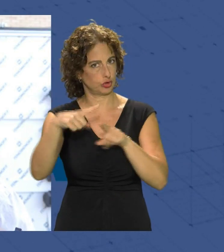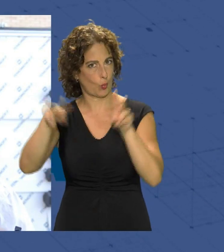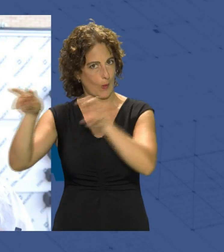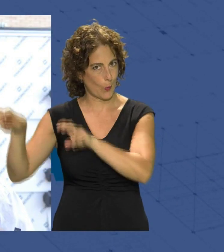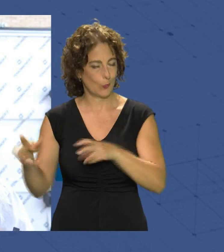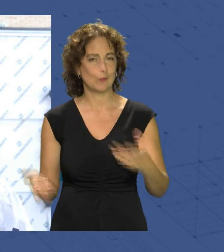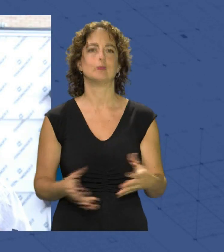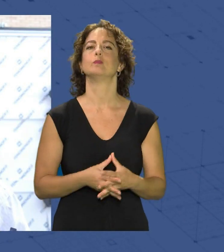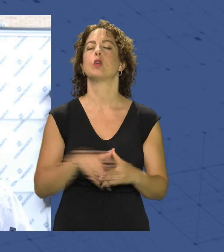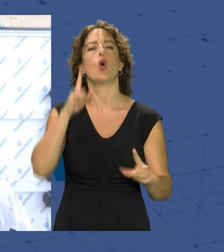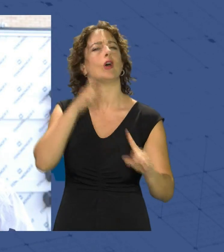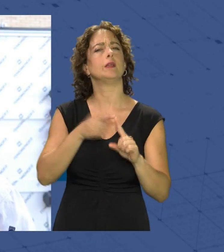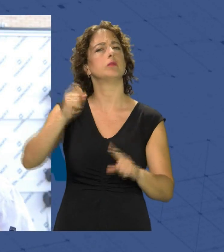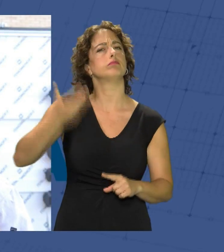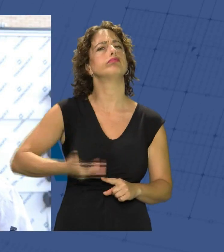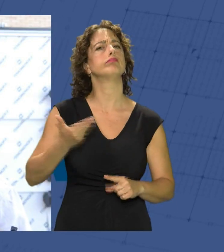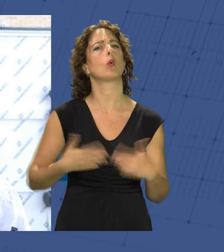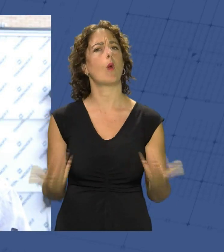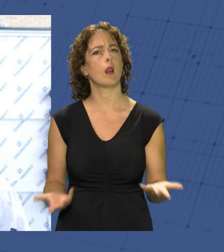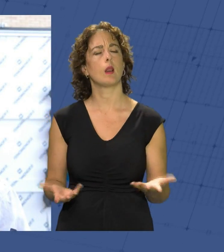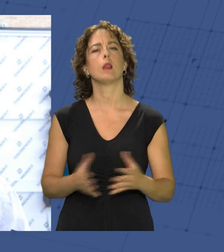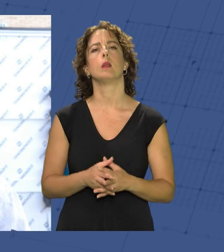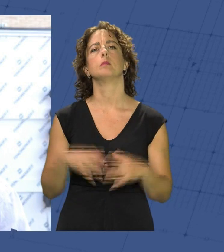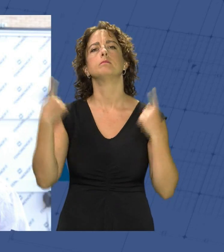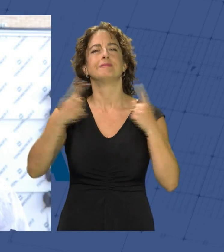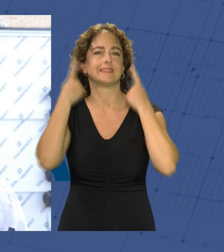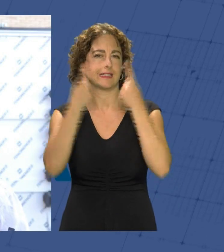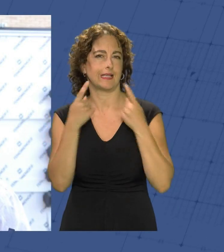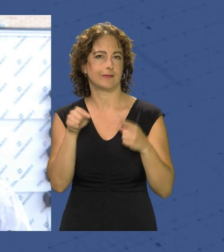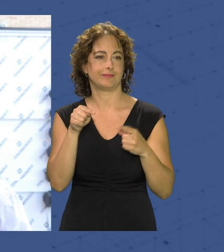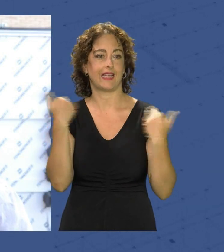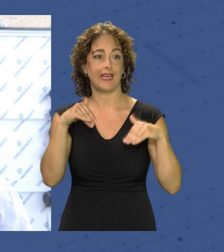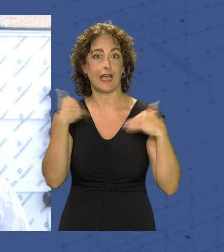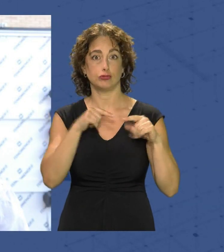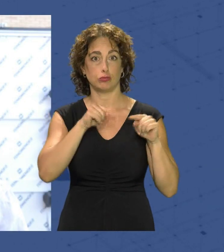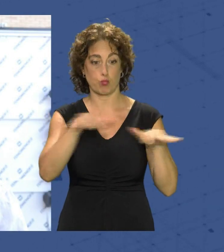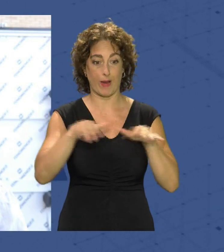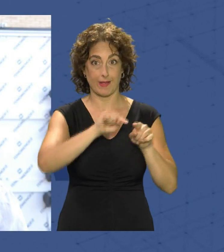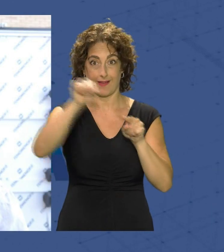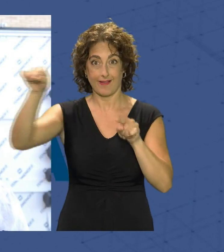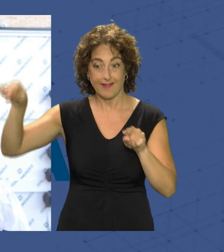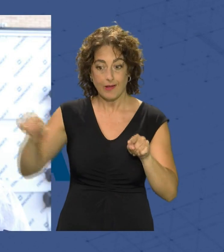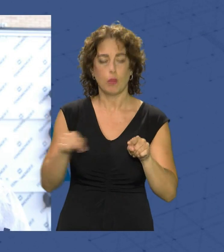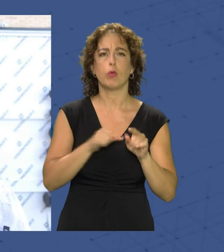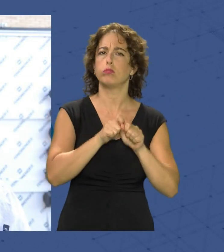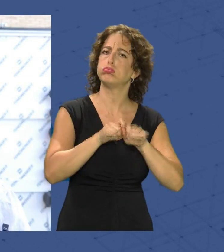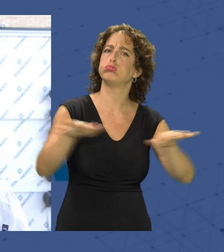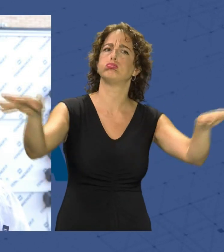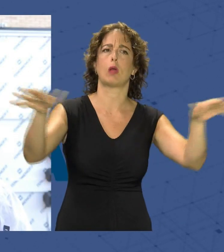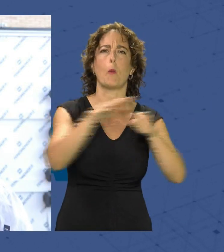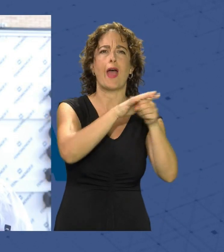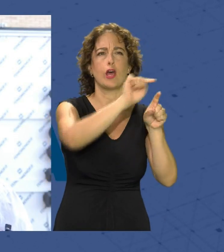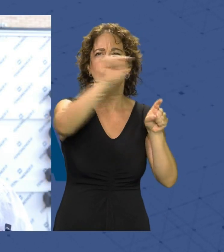objetivo fundamental es intentar que este gimnasio móvil pueda llegar a los barrios más